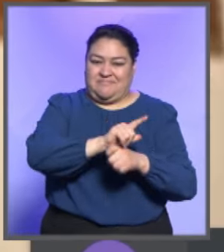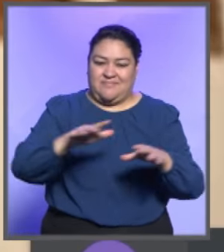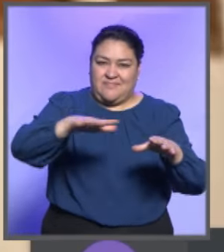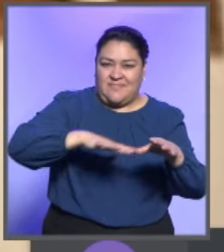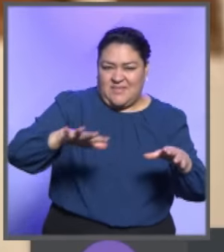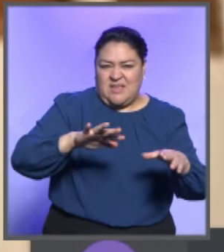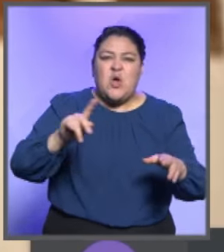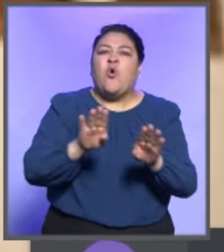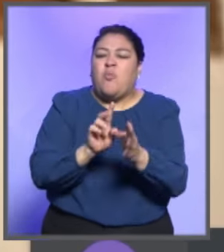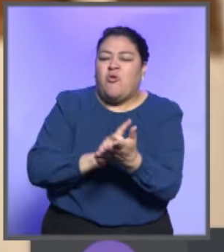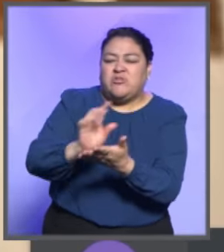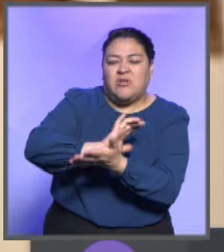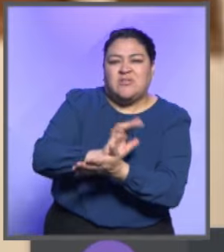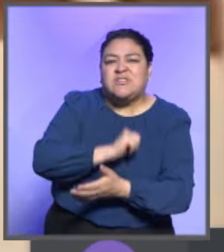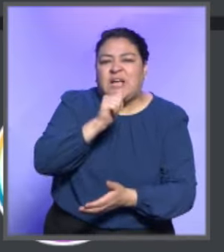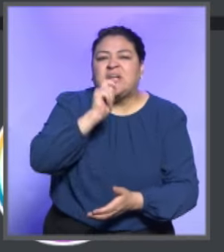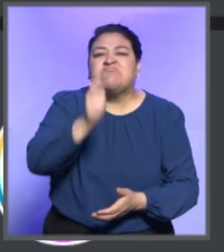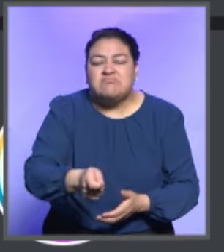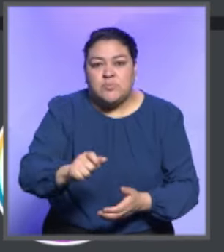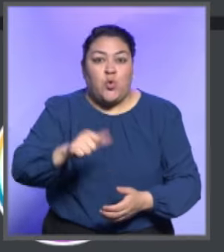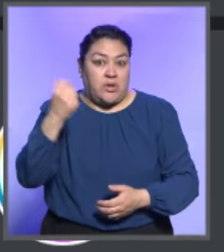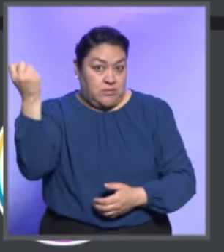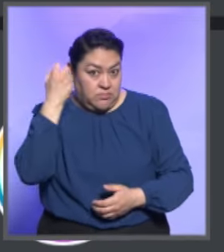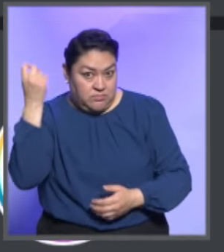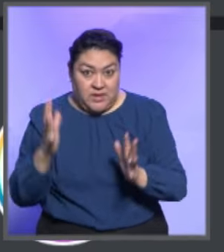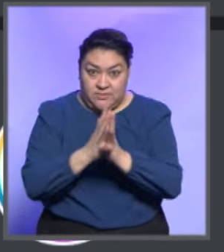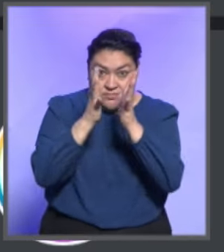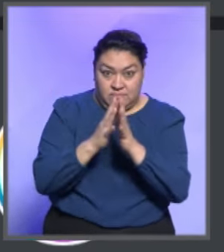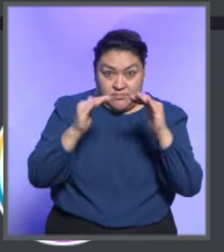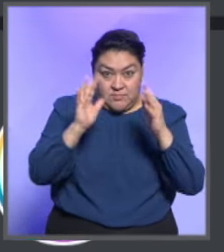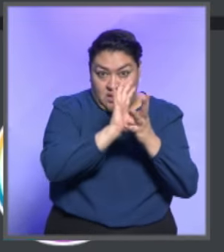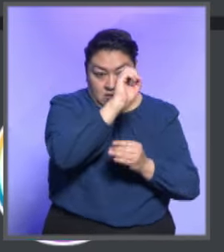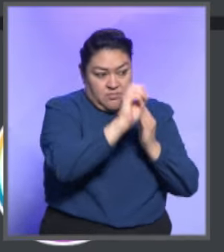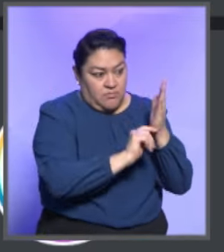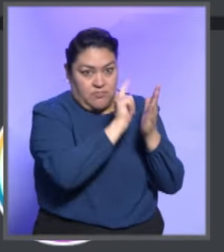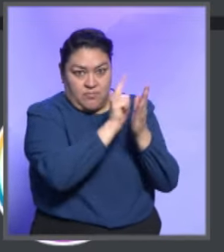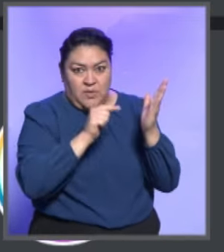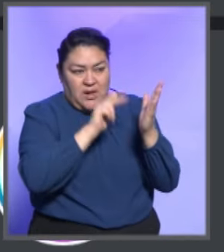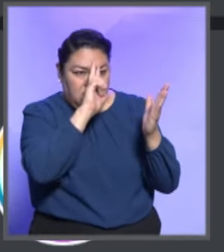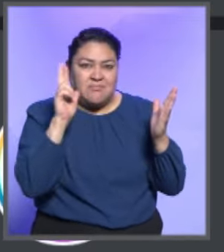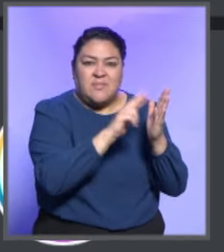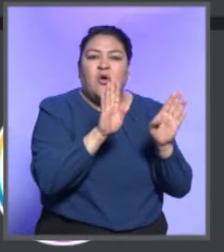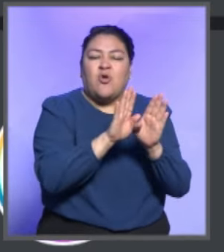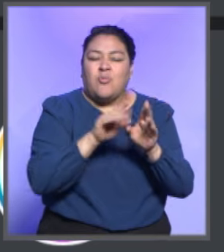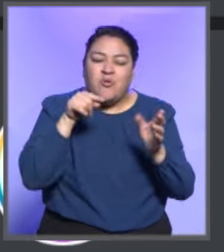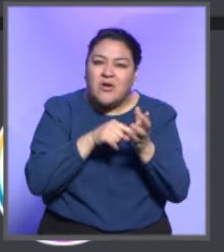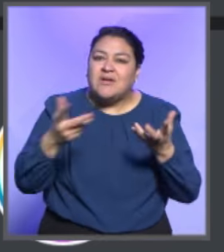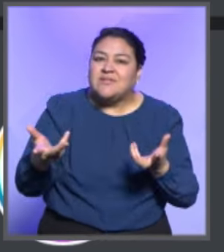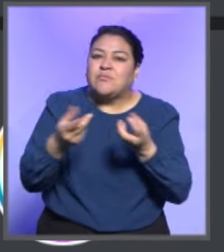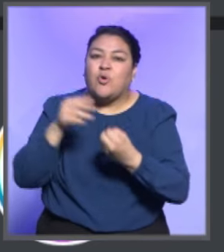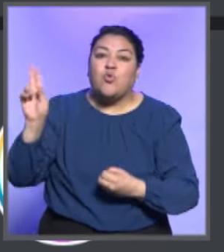especialización sobre derecho antidiscriminatorio, también la Máster sobre Democracia Constitucional y Estado de Derecho, en